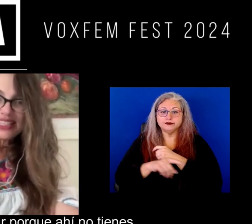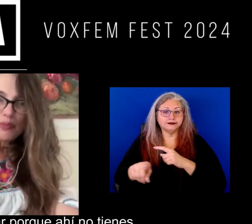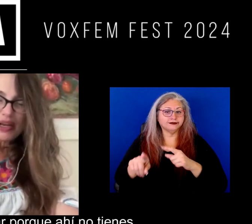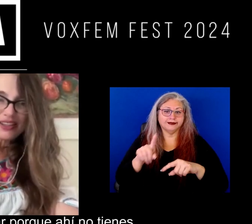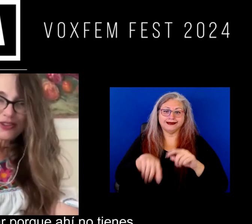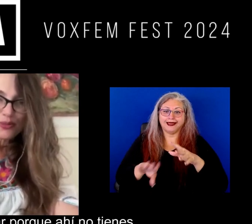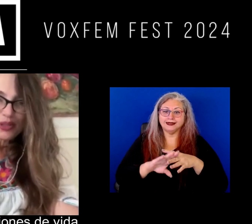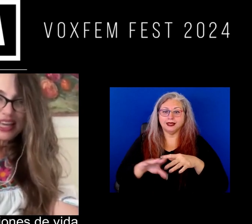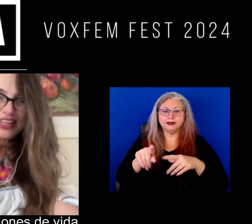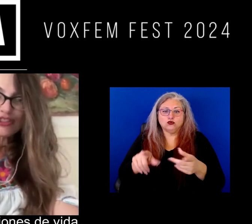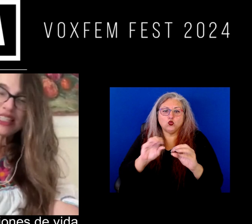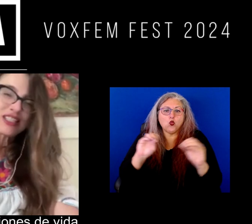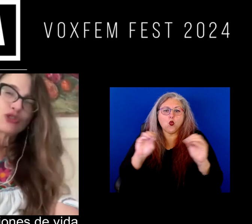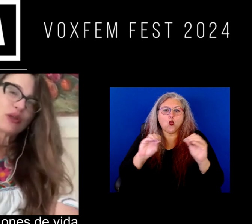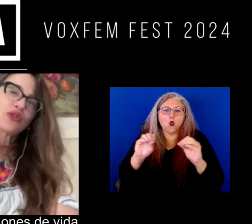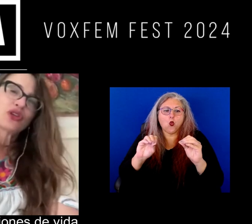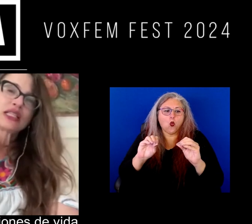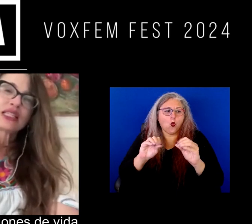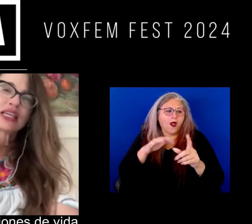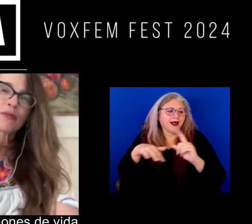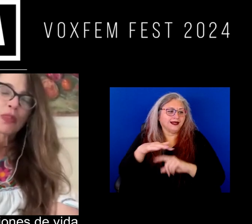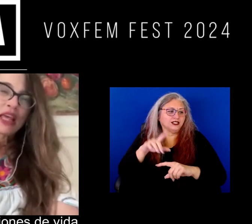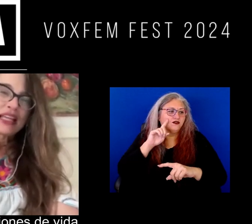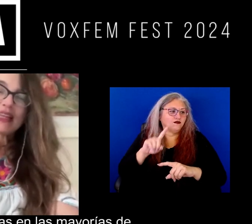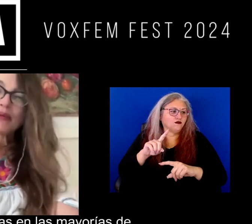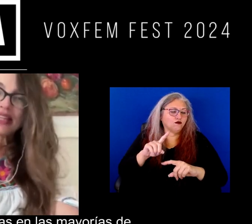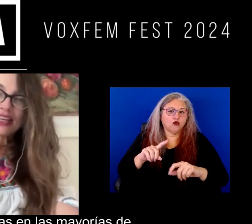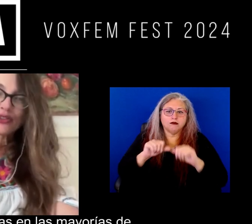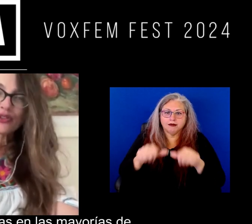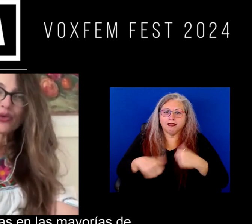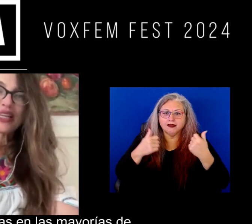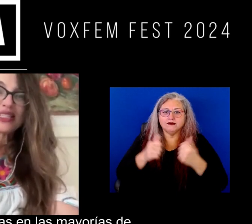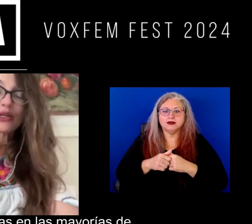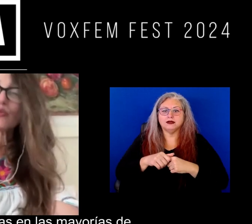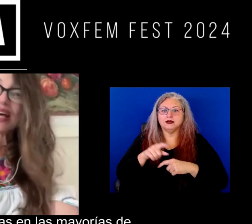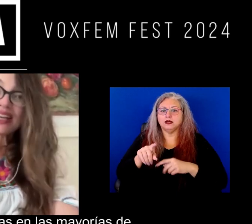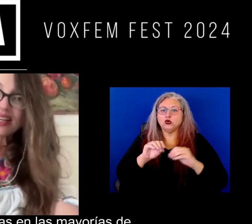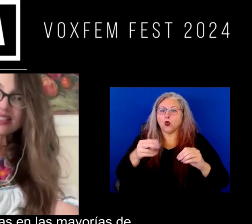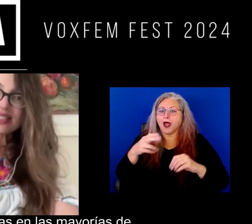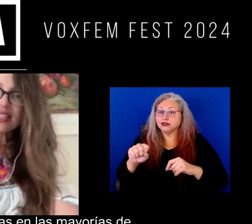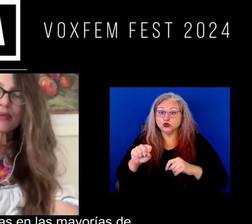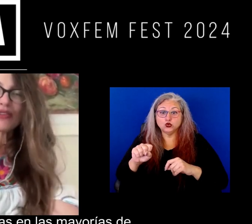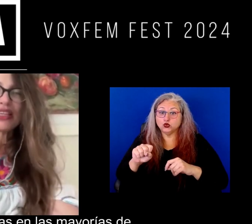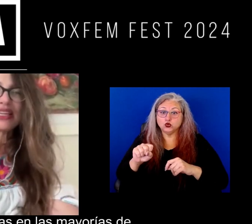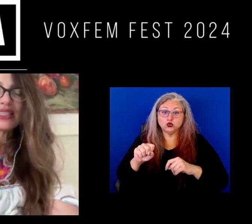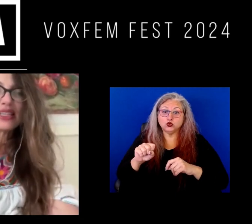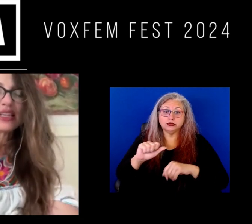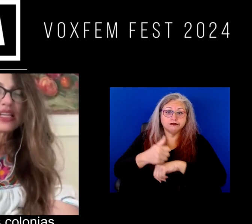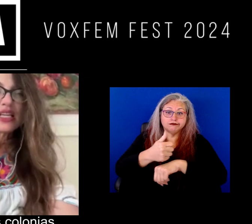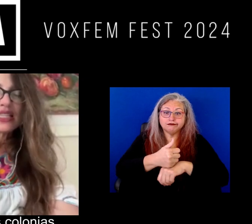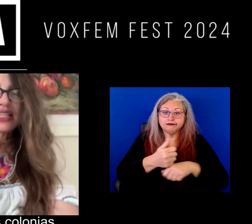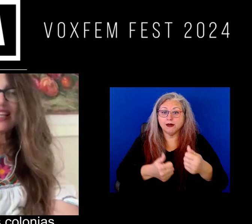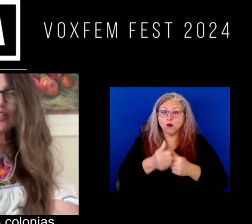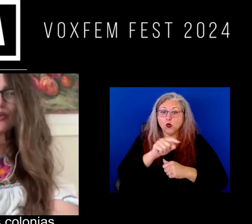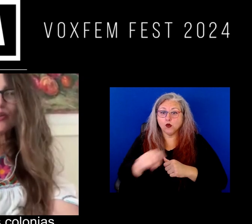puedes escapar ¿no? porque ahí no tienes las condiciones de vida ¿no? no hay secundarias en las mayorías